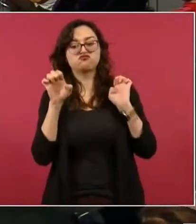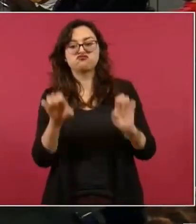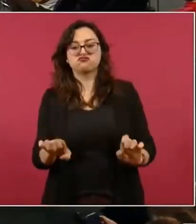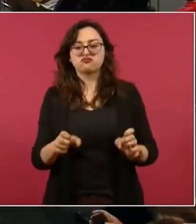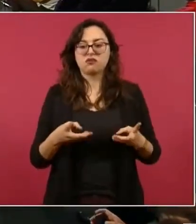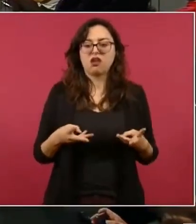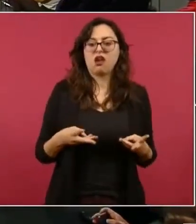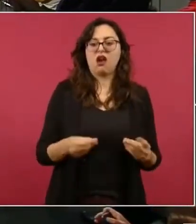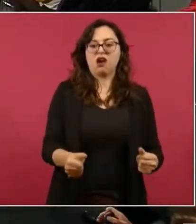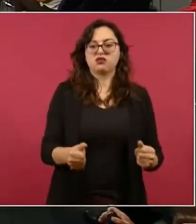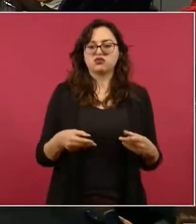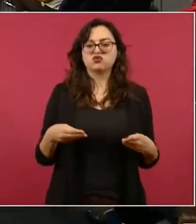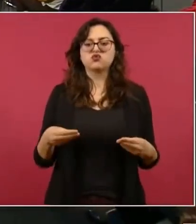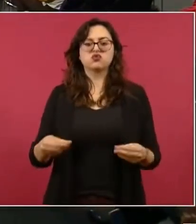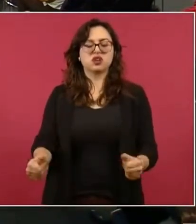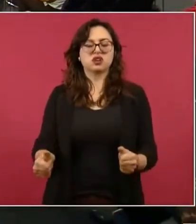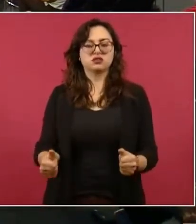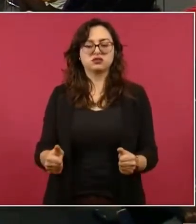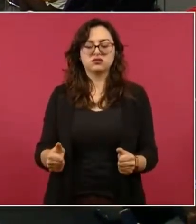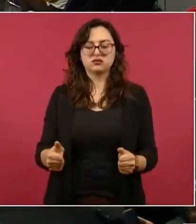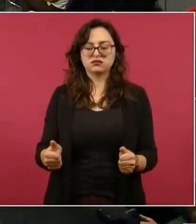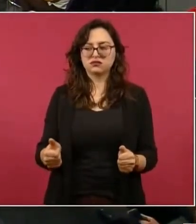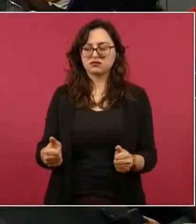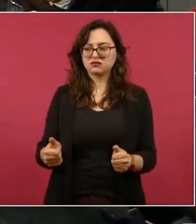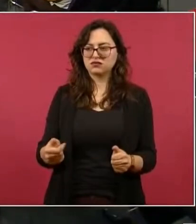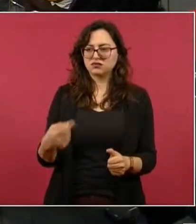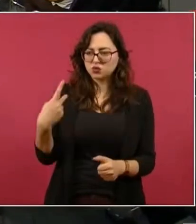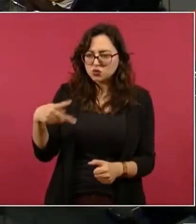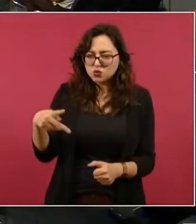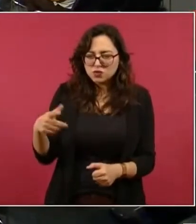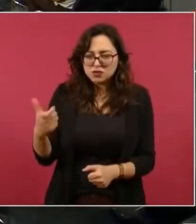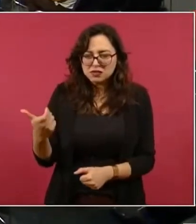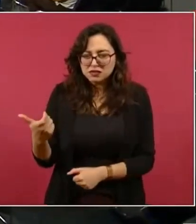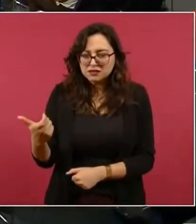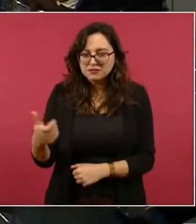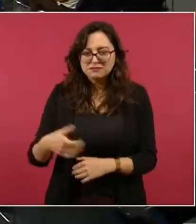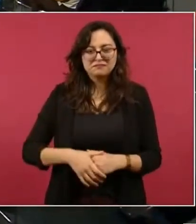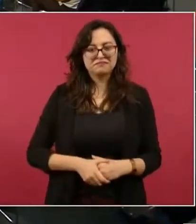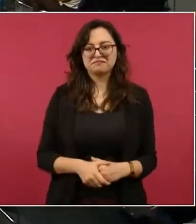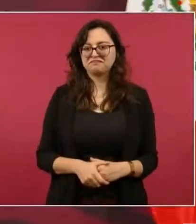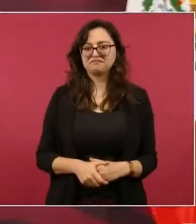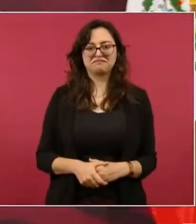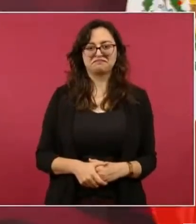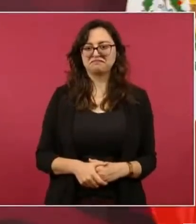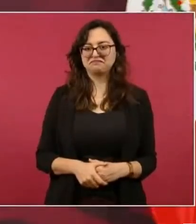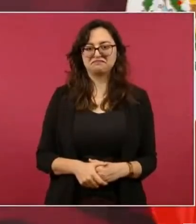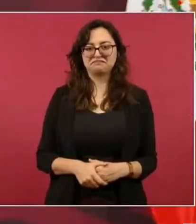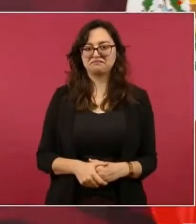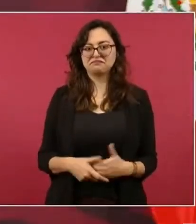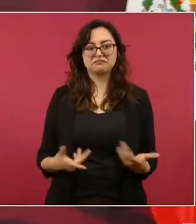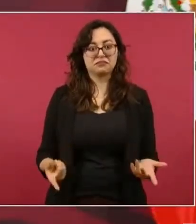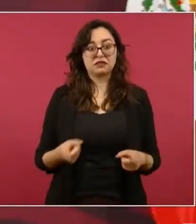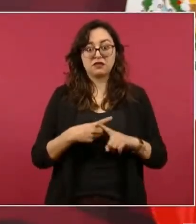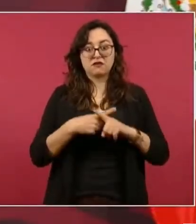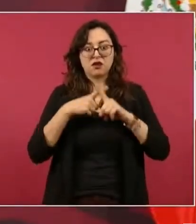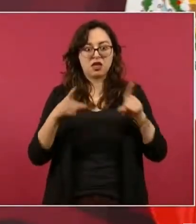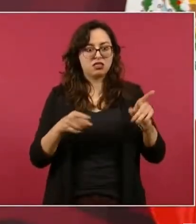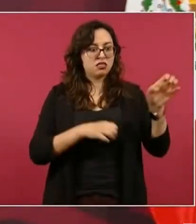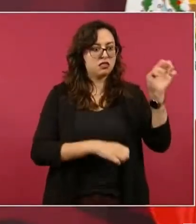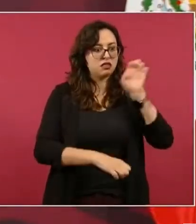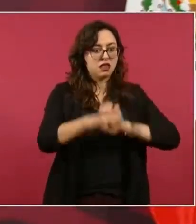un empresario invierte, corre riesgos de empleo.